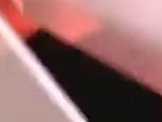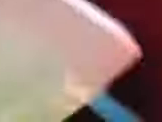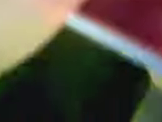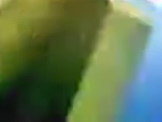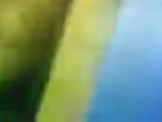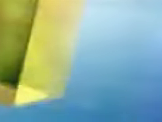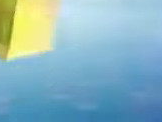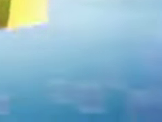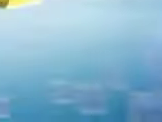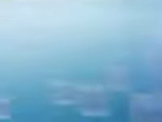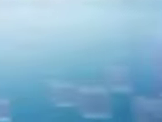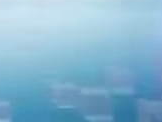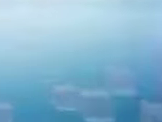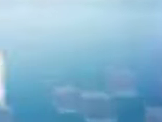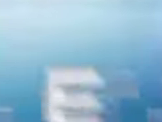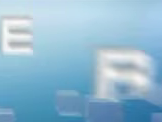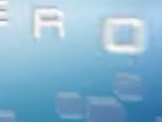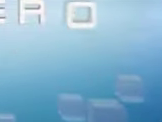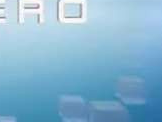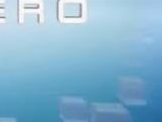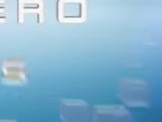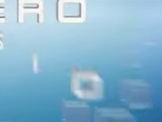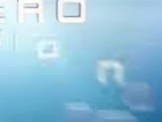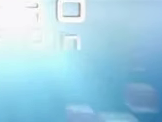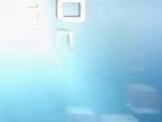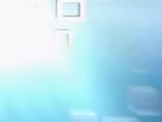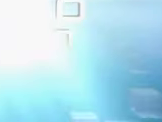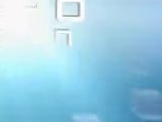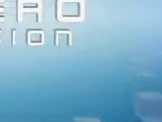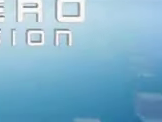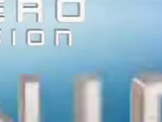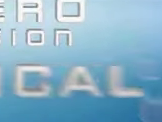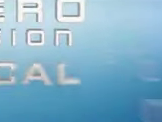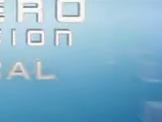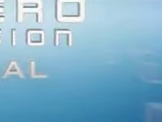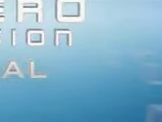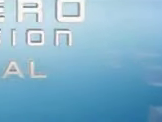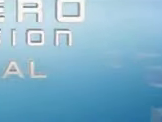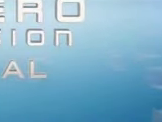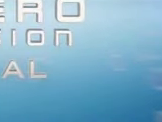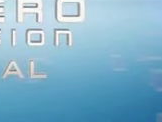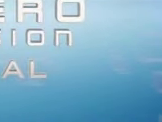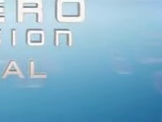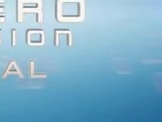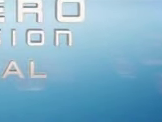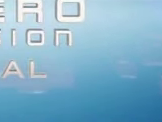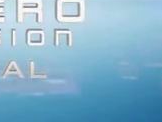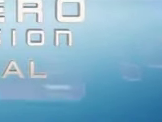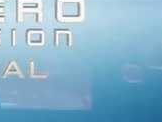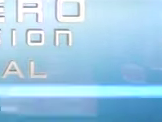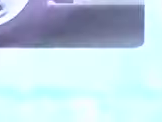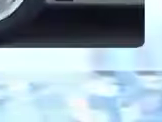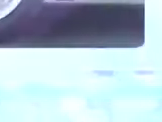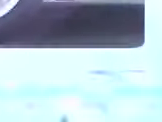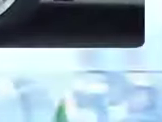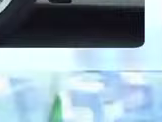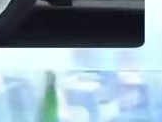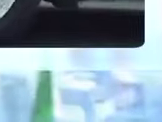Esta es la emisión dominical de Noticiero Guatevisión con Gloria Chang.